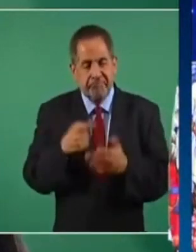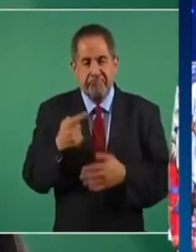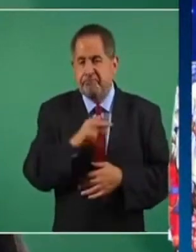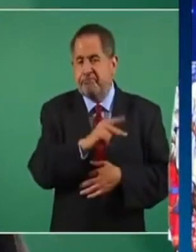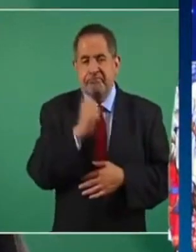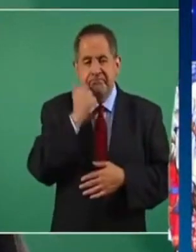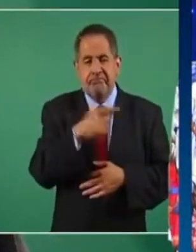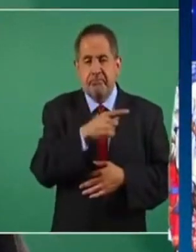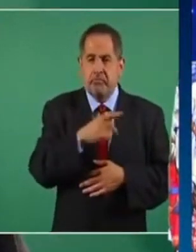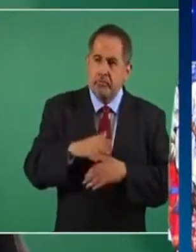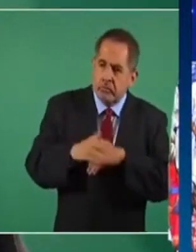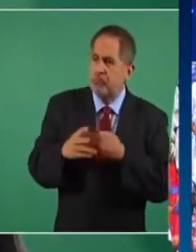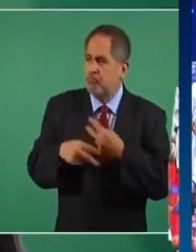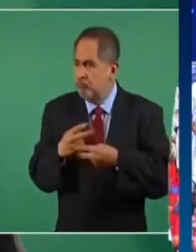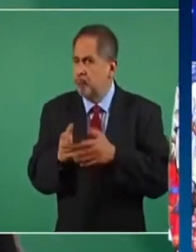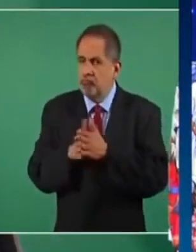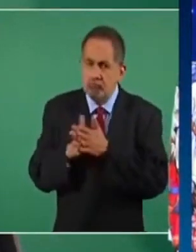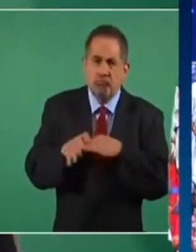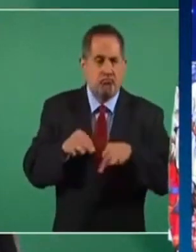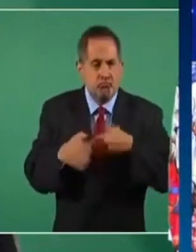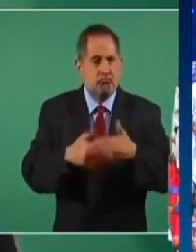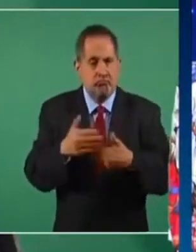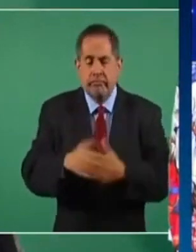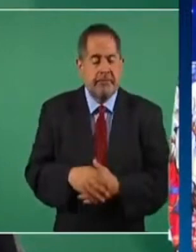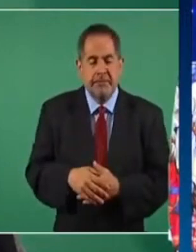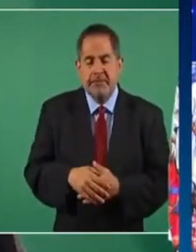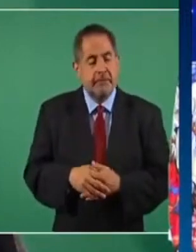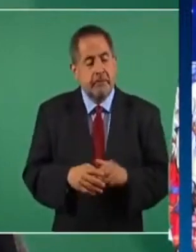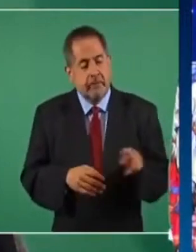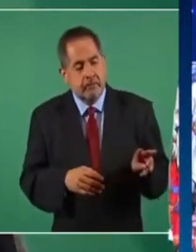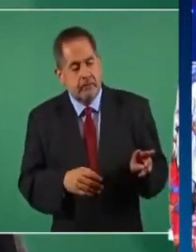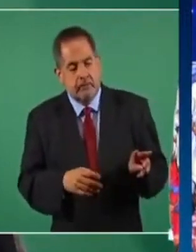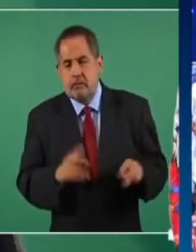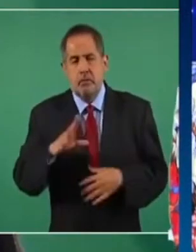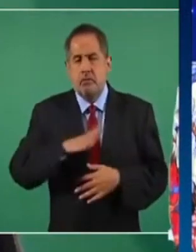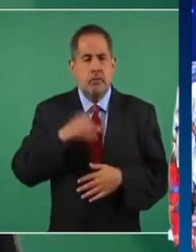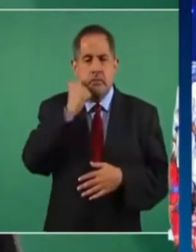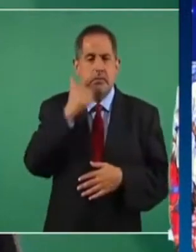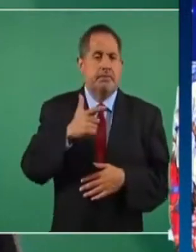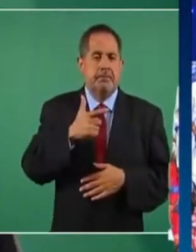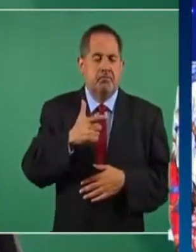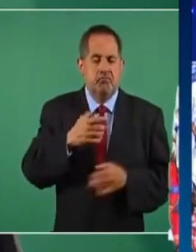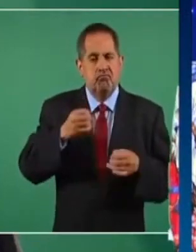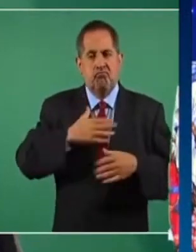interés de hacer justicia